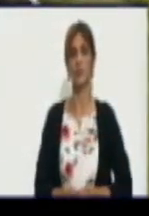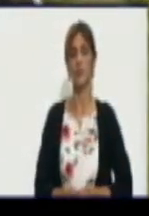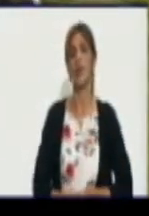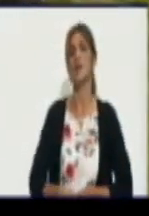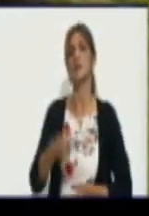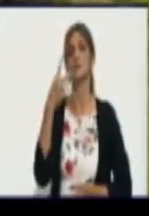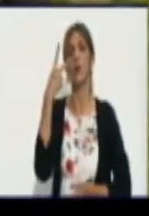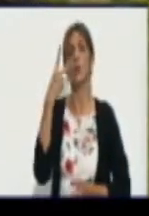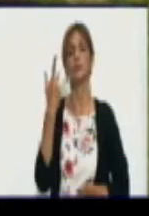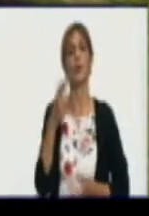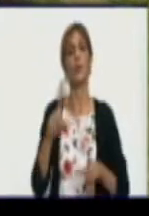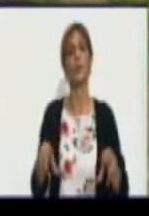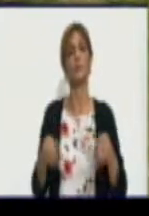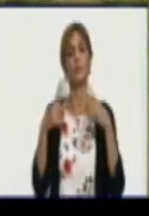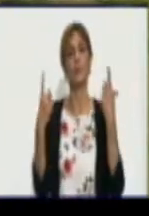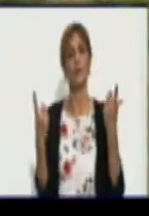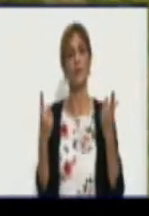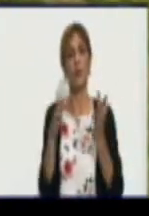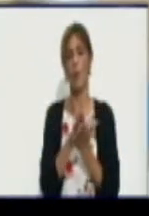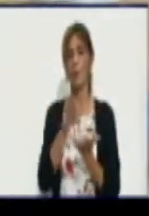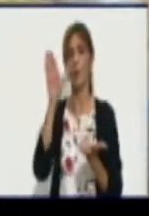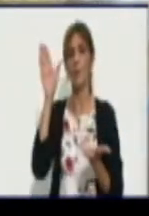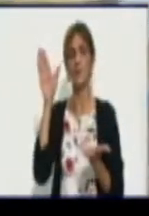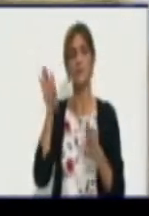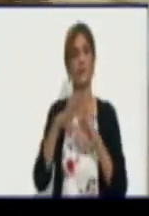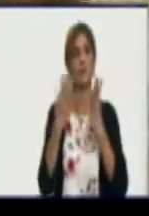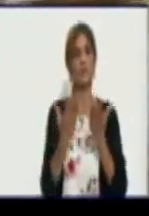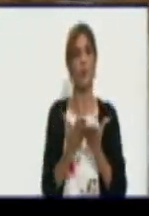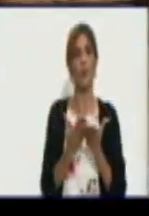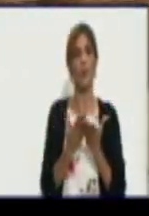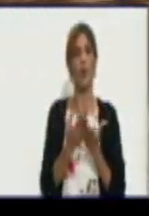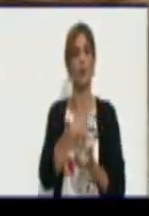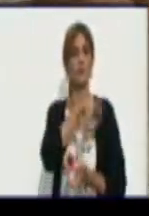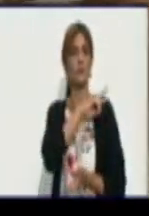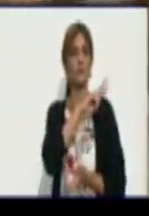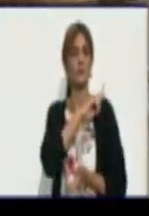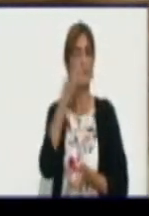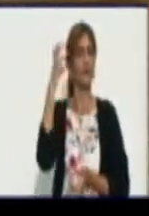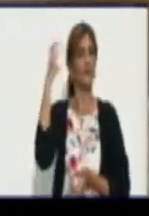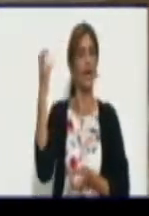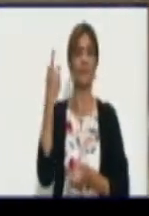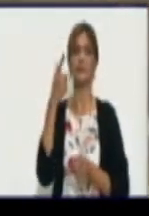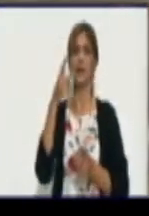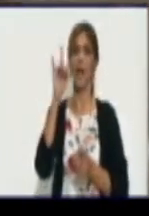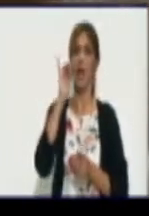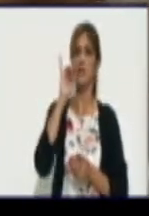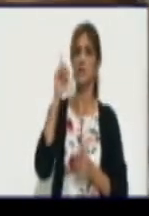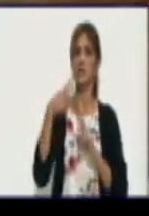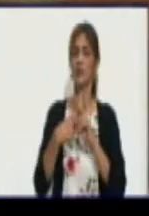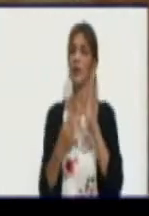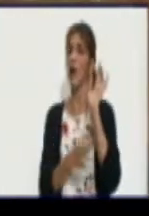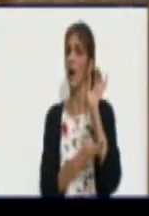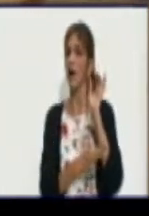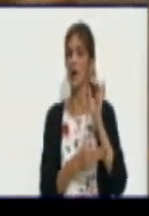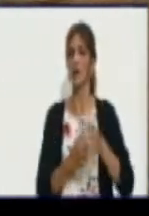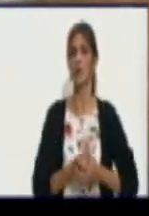compromisos del encargo estatal establecido en los contratos, tanto de la leche como la carne, según corresponda,